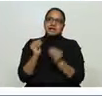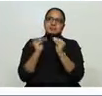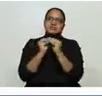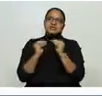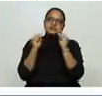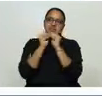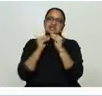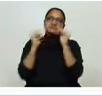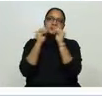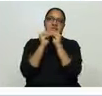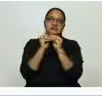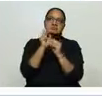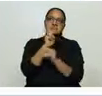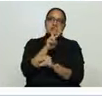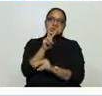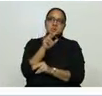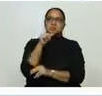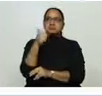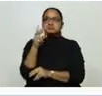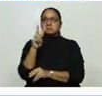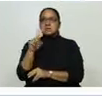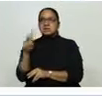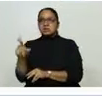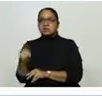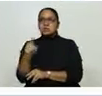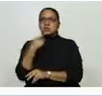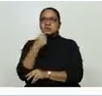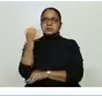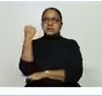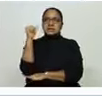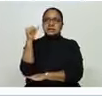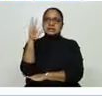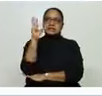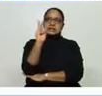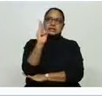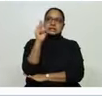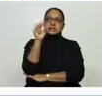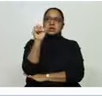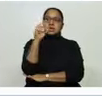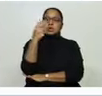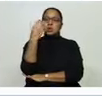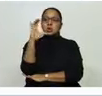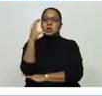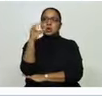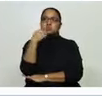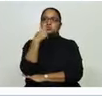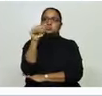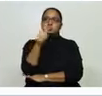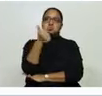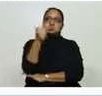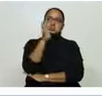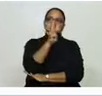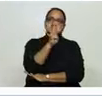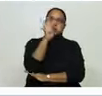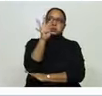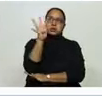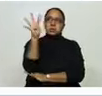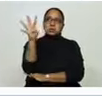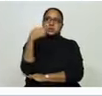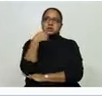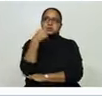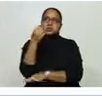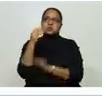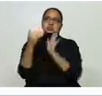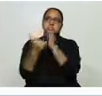hemos realizado muestras. Y luego sigue Atlántida, Colón, que según nosotros tenemos